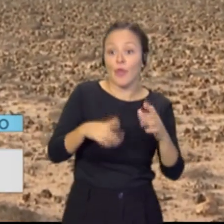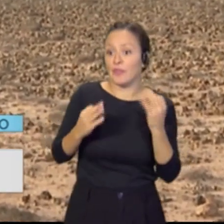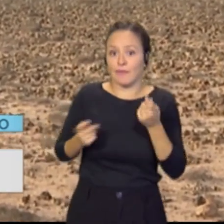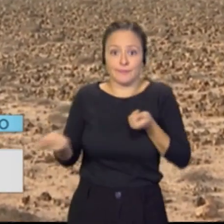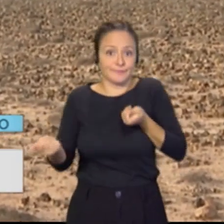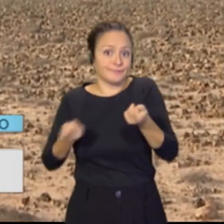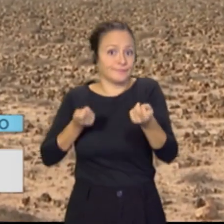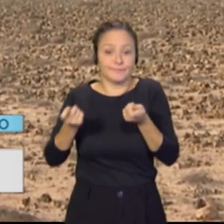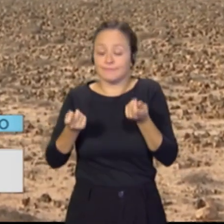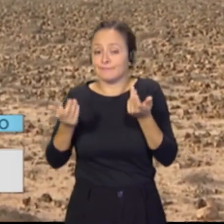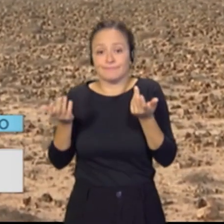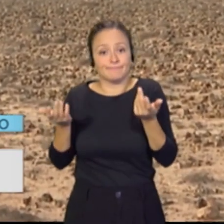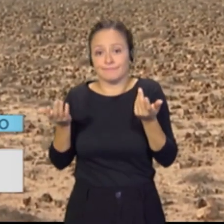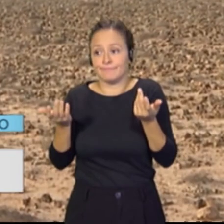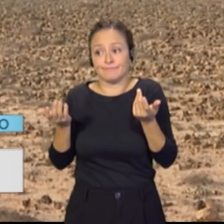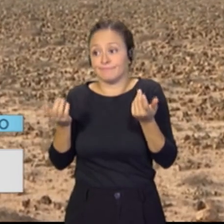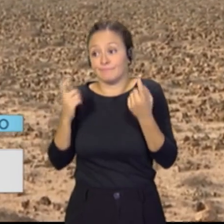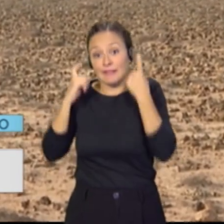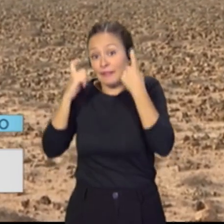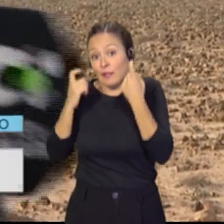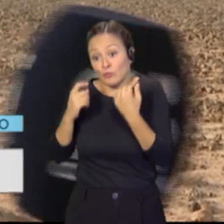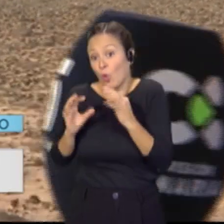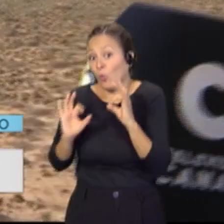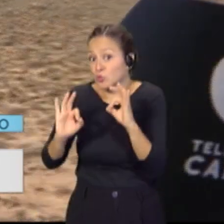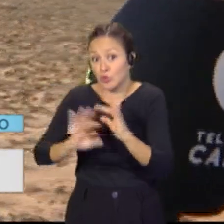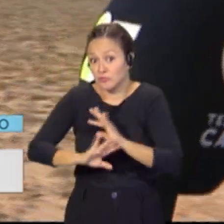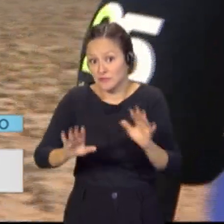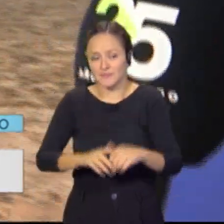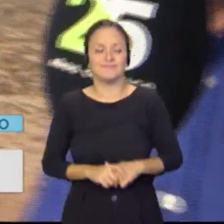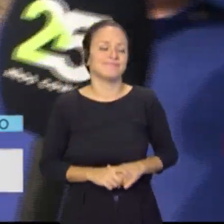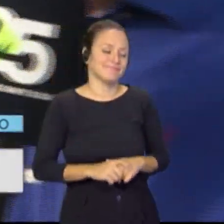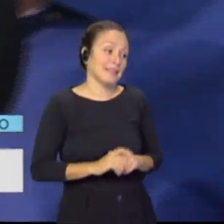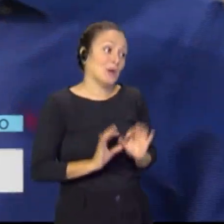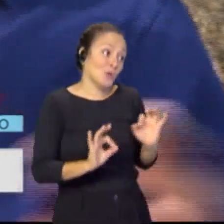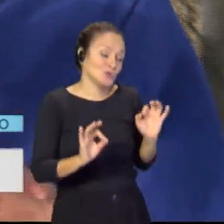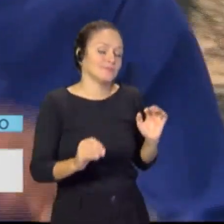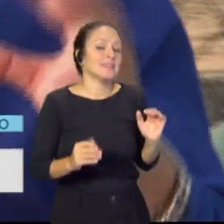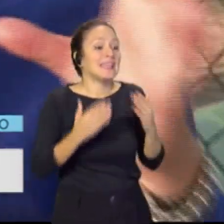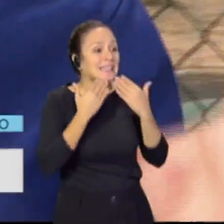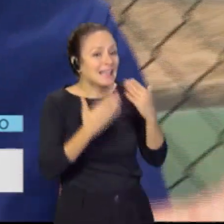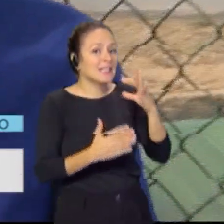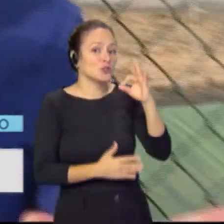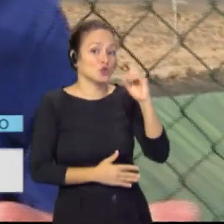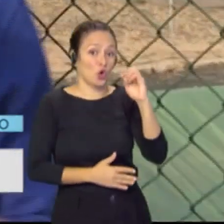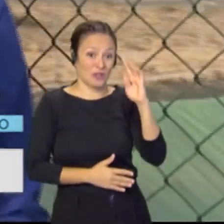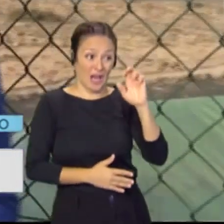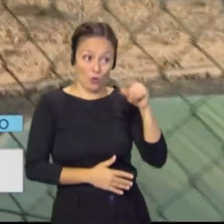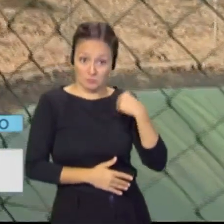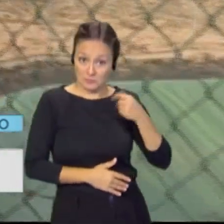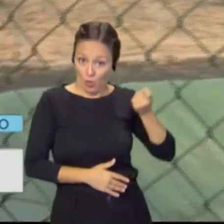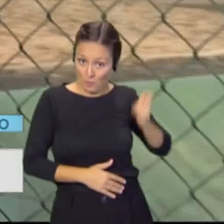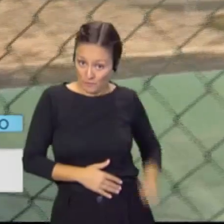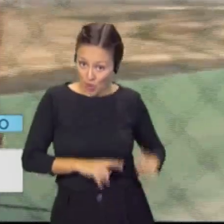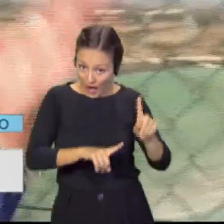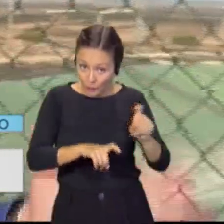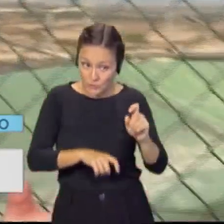digamos, plantando lo que se puede. Por lo que se pueda, muchas gracias Sotero. Pero bueno, han escuchado, Sotero, de los pocos agricultores profesionales